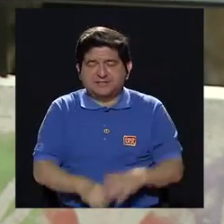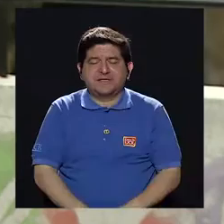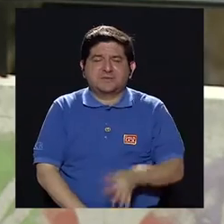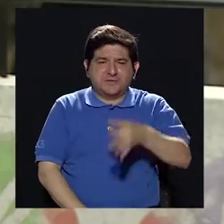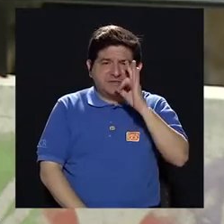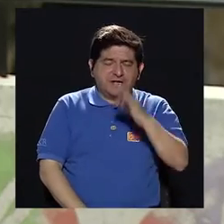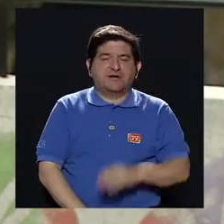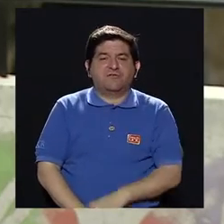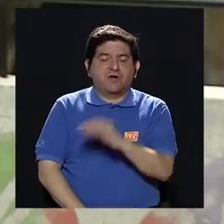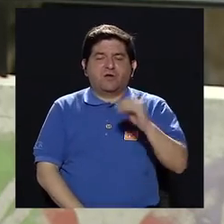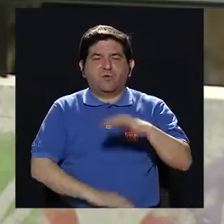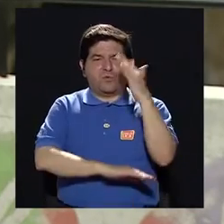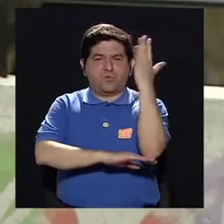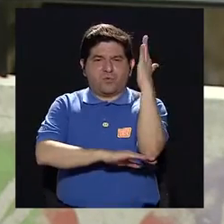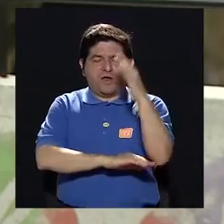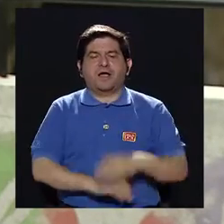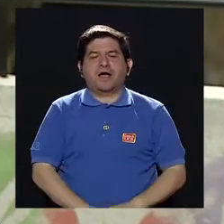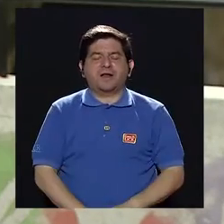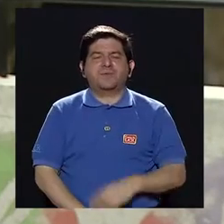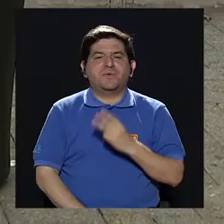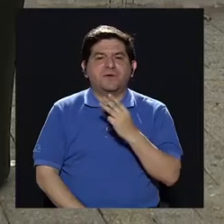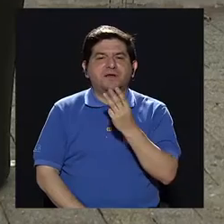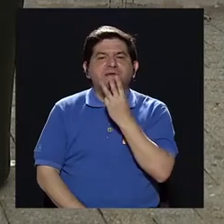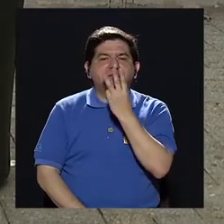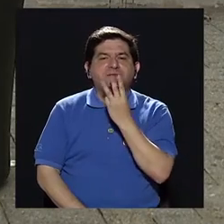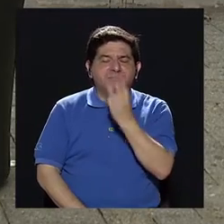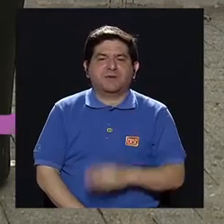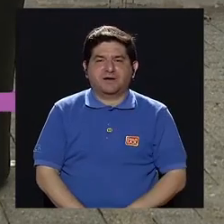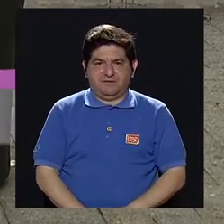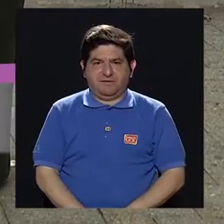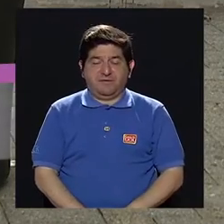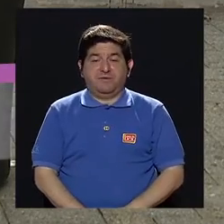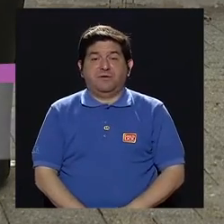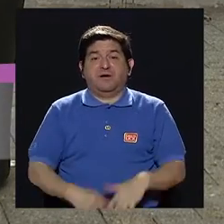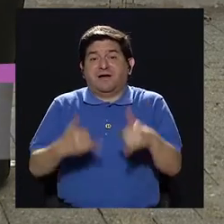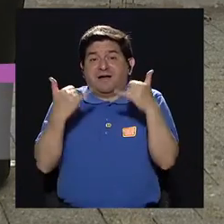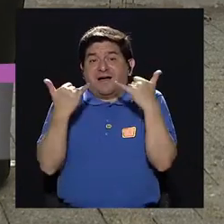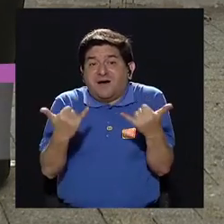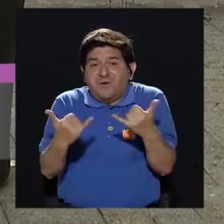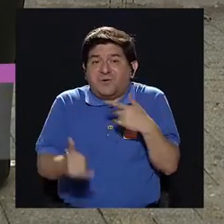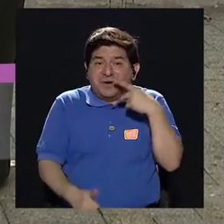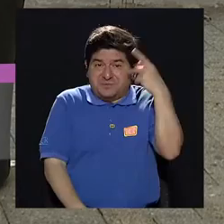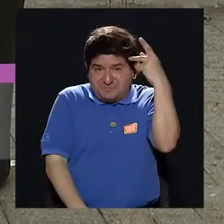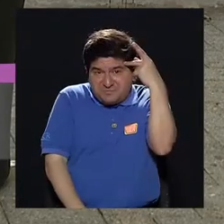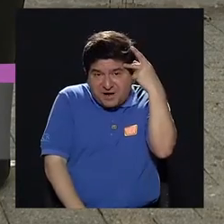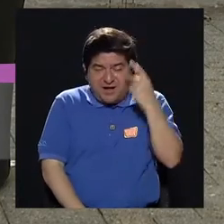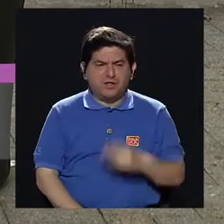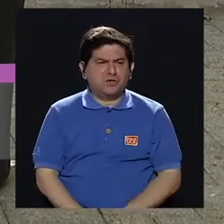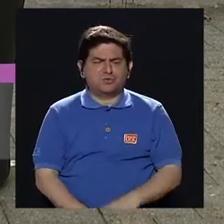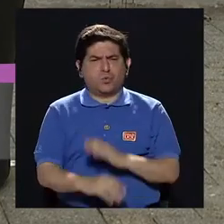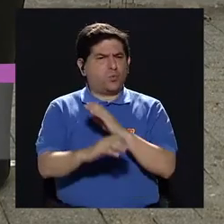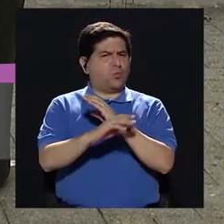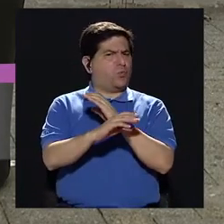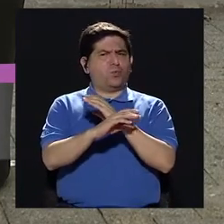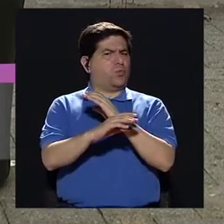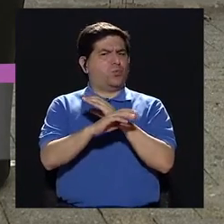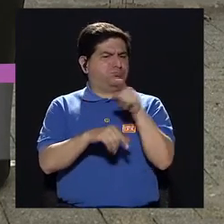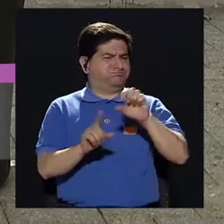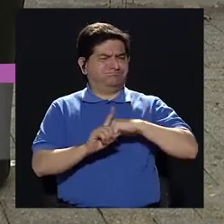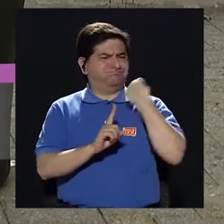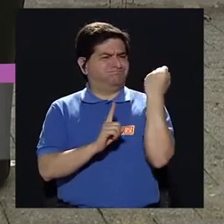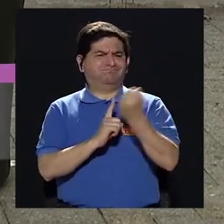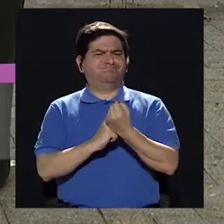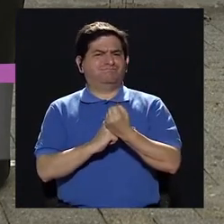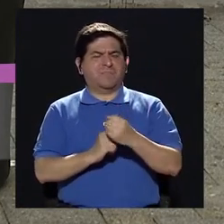¿verdad? Subiéndose a los palos de mango y todo. Bajando galloadas. Sí, y ahora, pues, los padres, pues, tienen más cuidado con ese